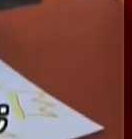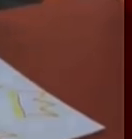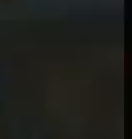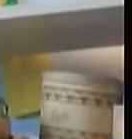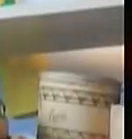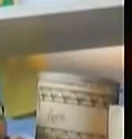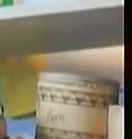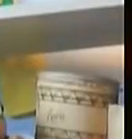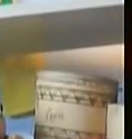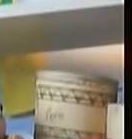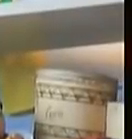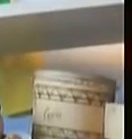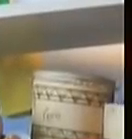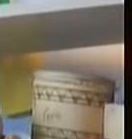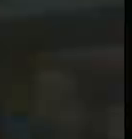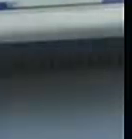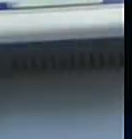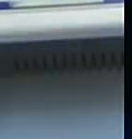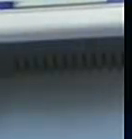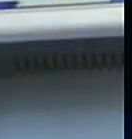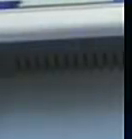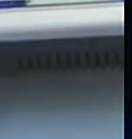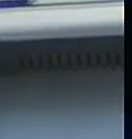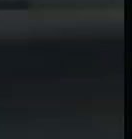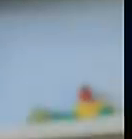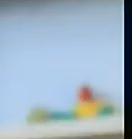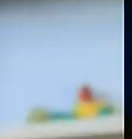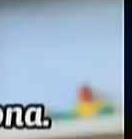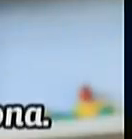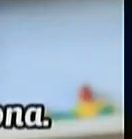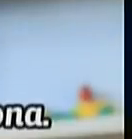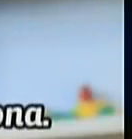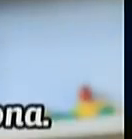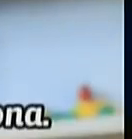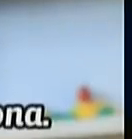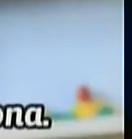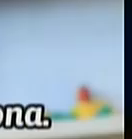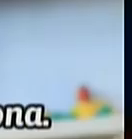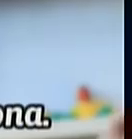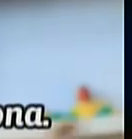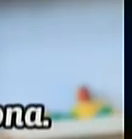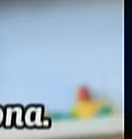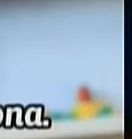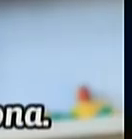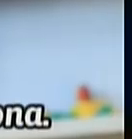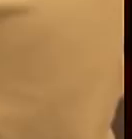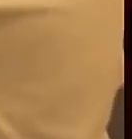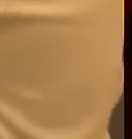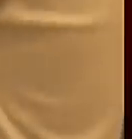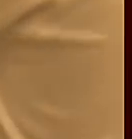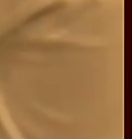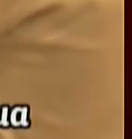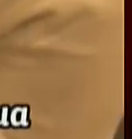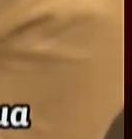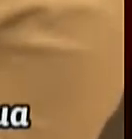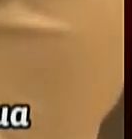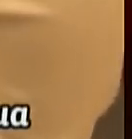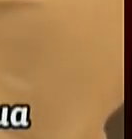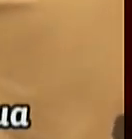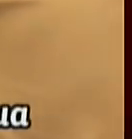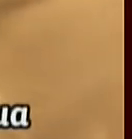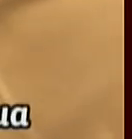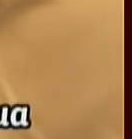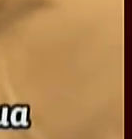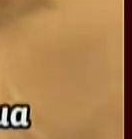coronas el rey se llama Durán que es sabio y buena persona con